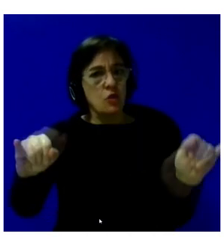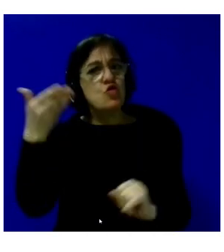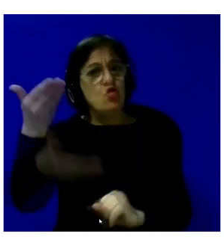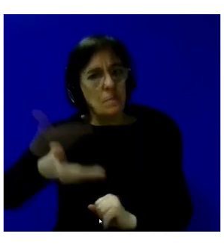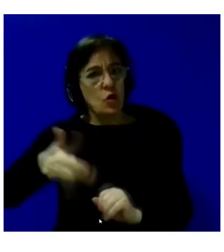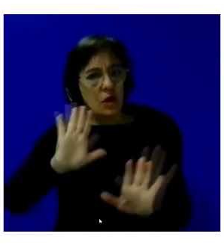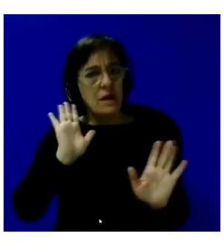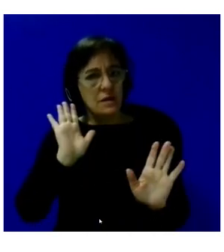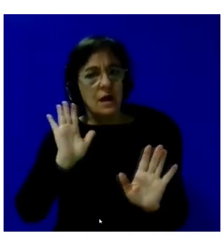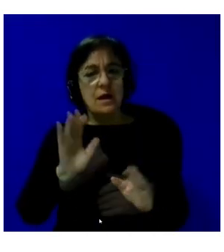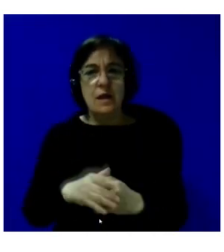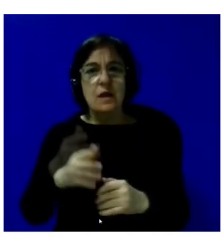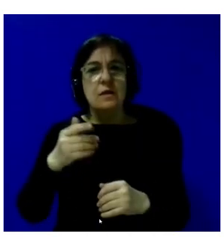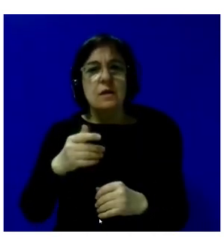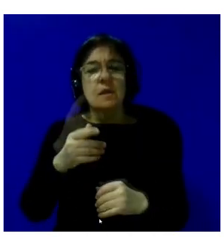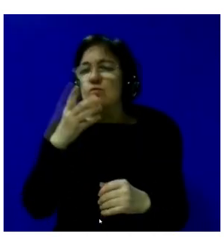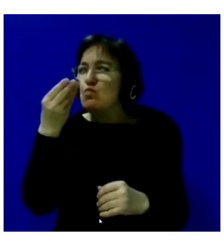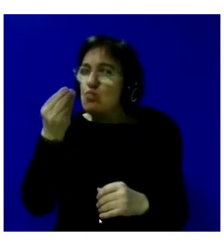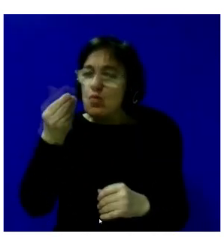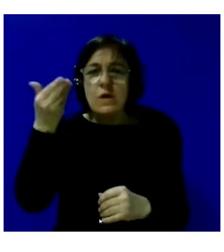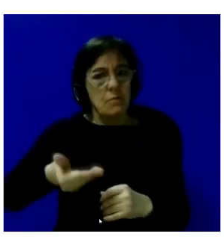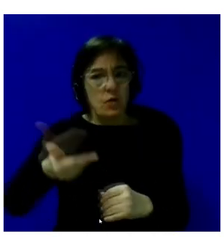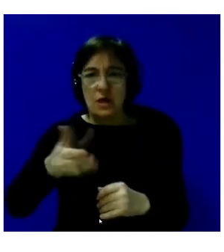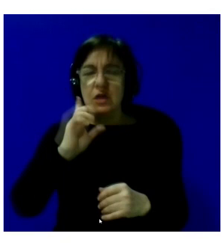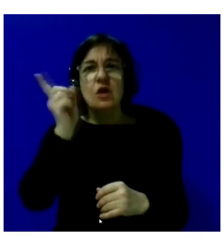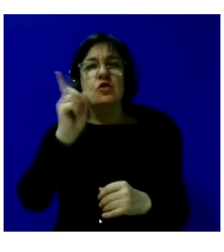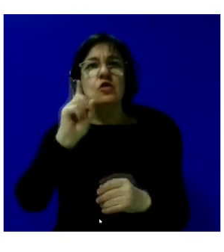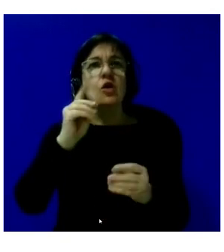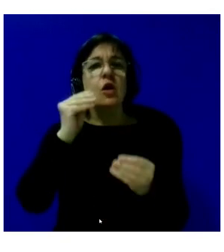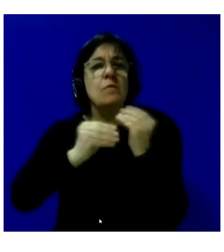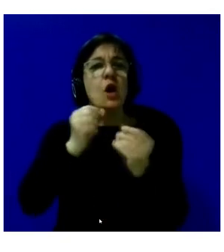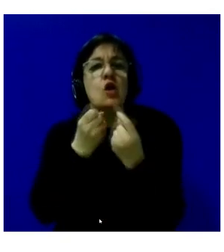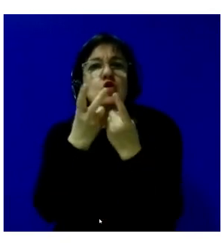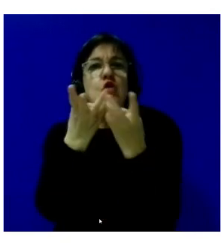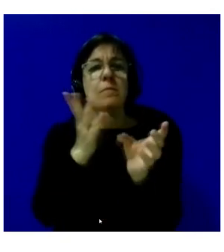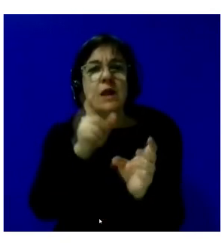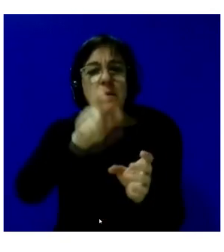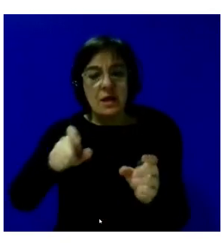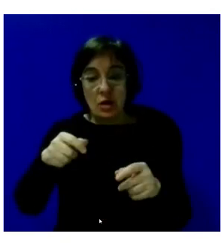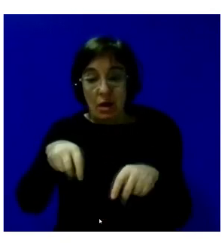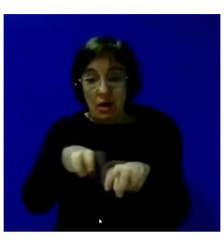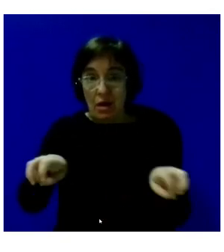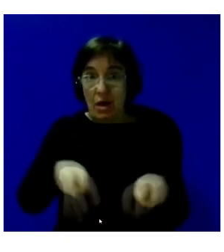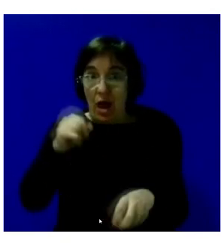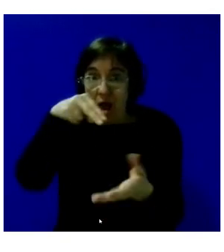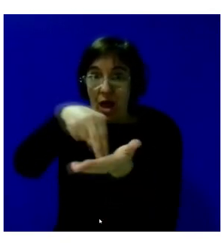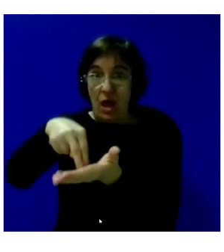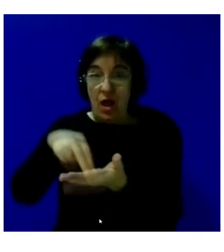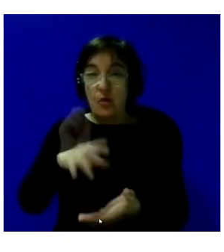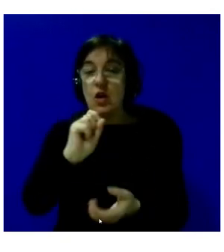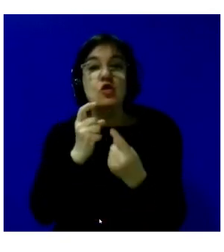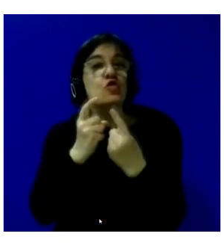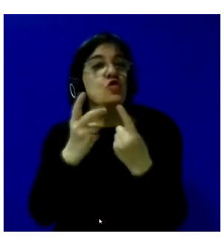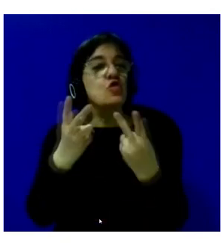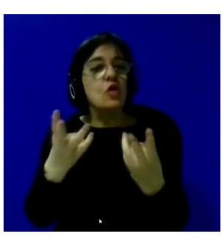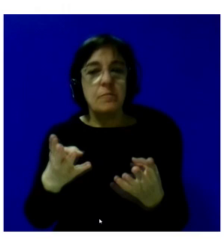un acto importantísimo, que no se mide por el número de personas presentes, ni por el número